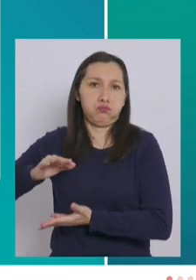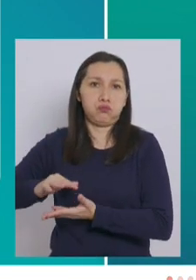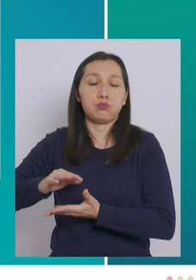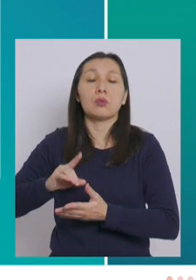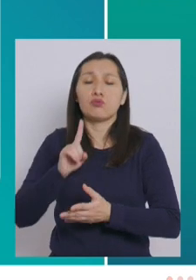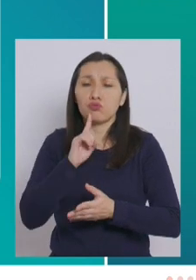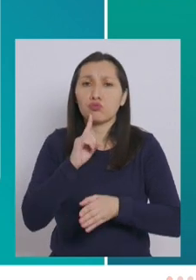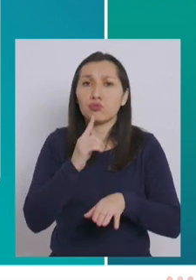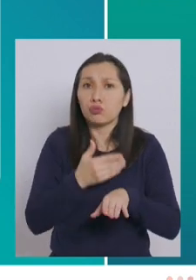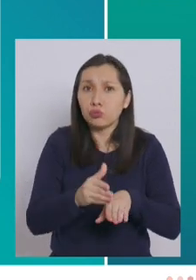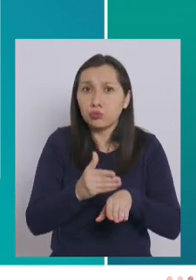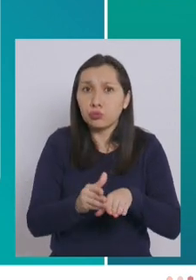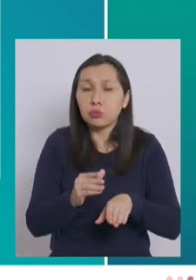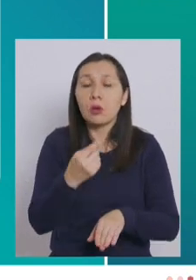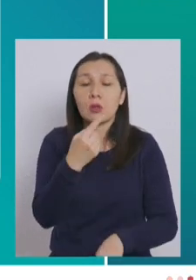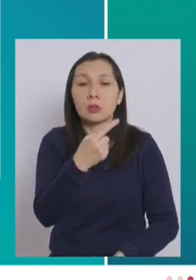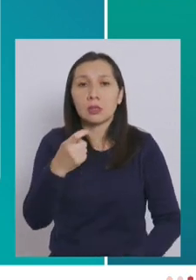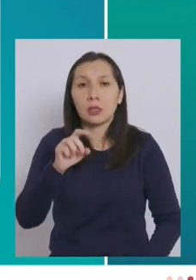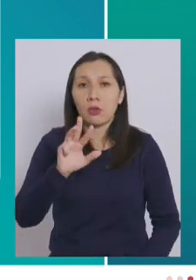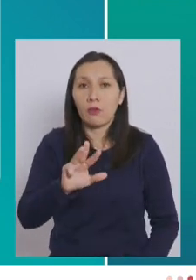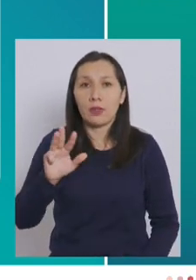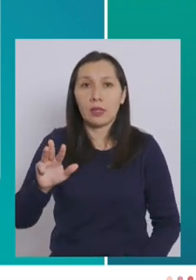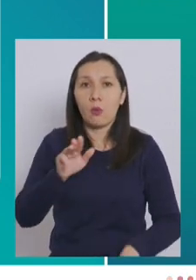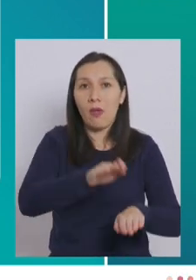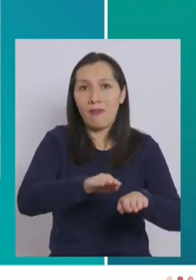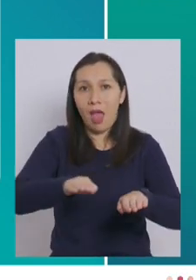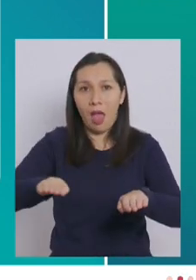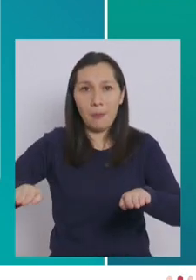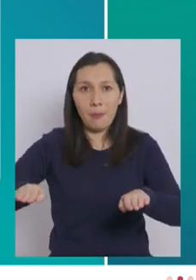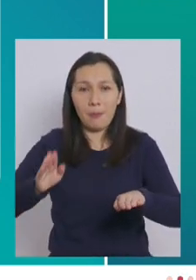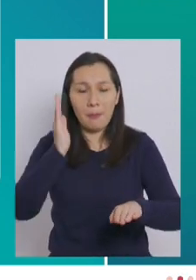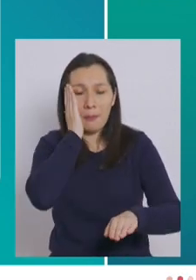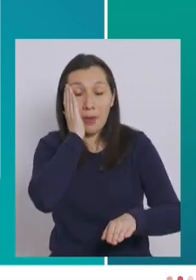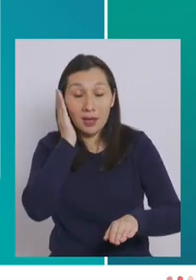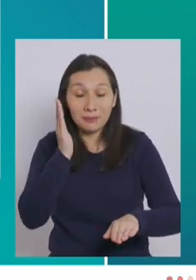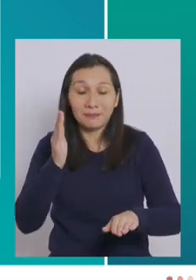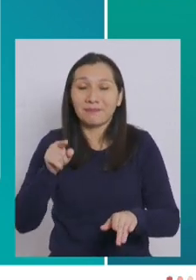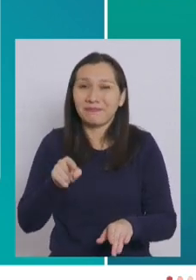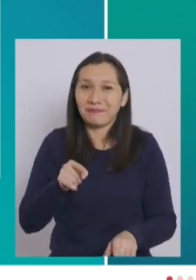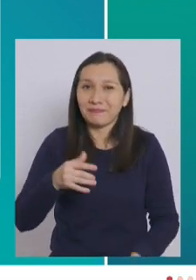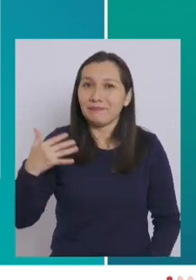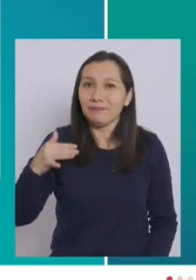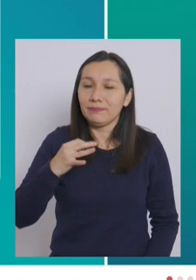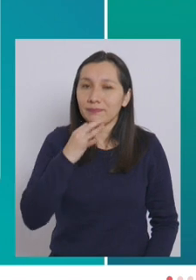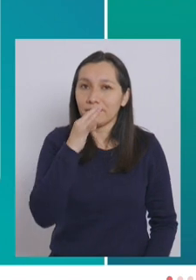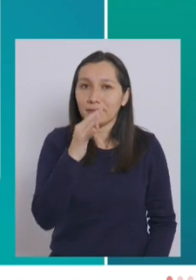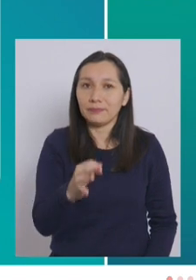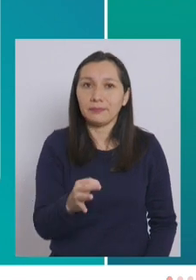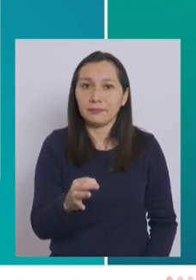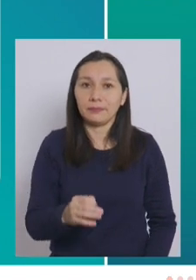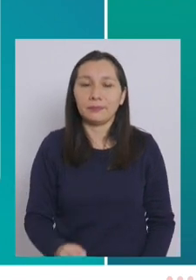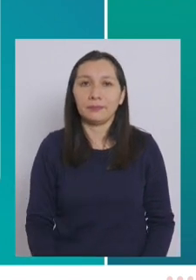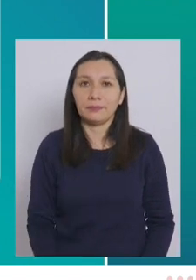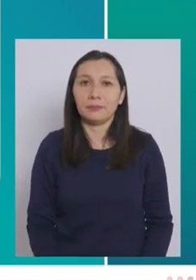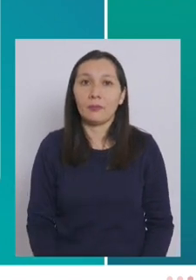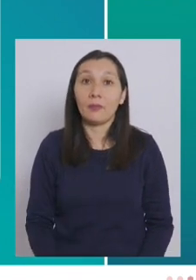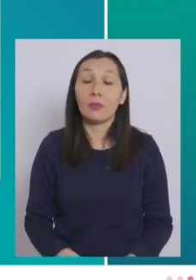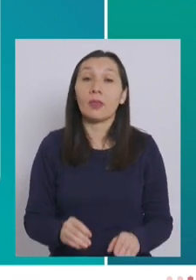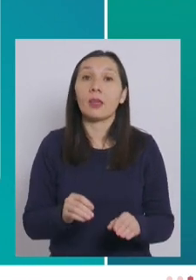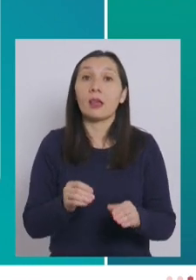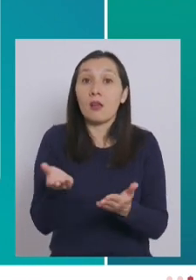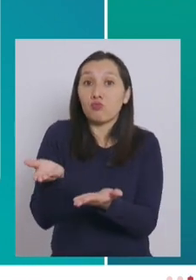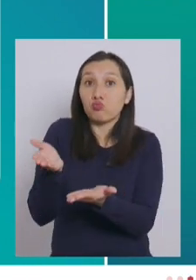una disponibilidad de 199 camas. Es importante señalar que la